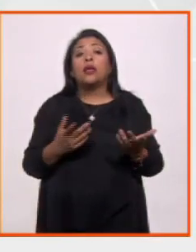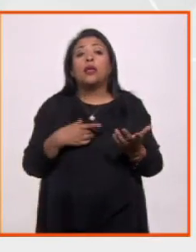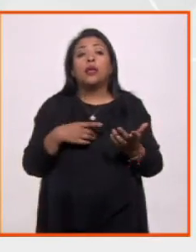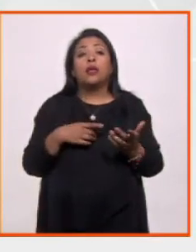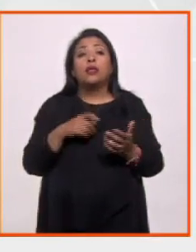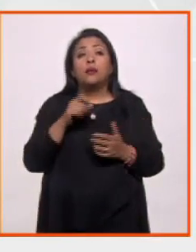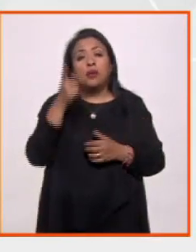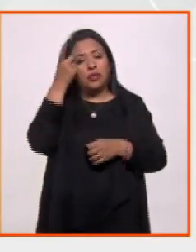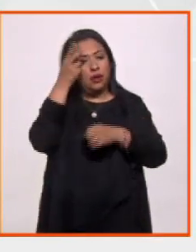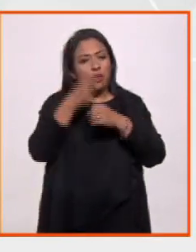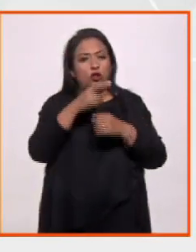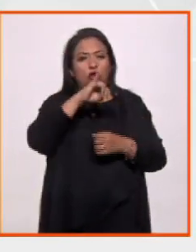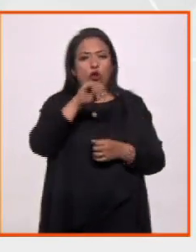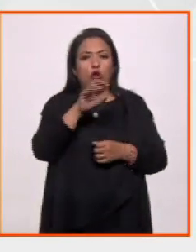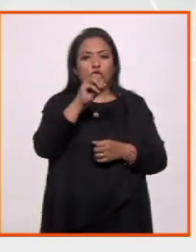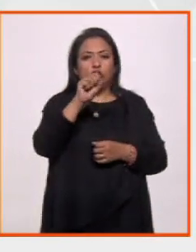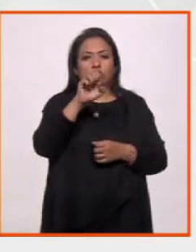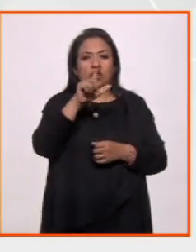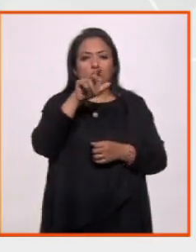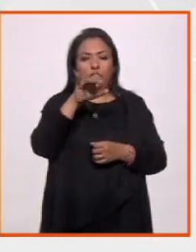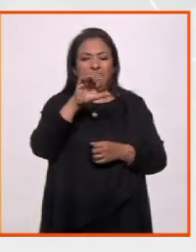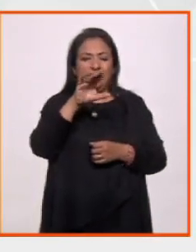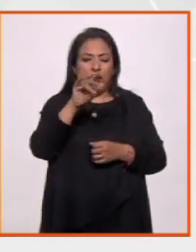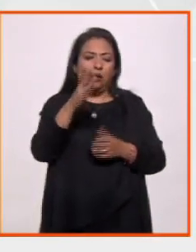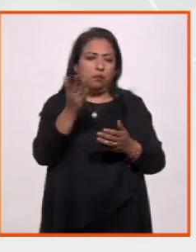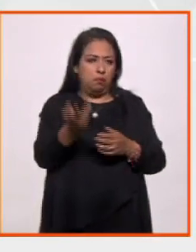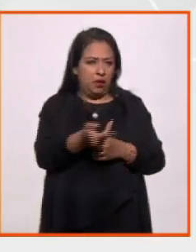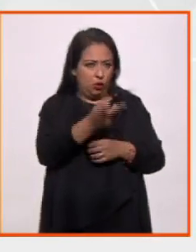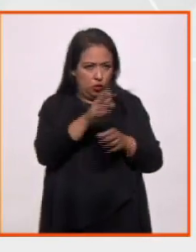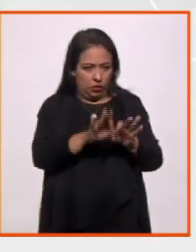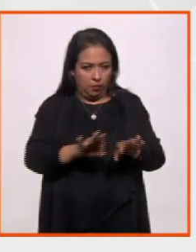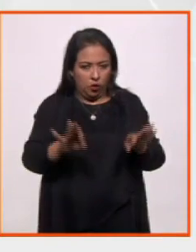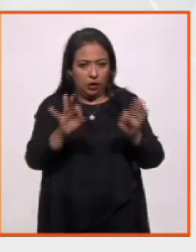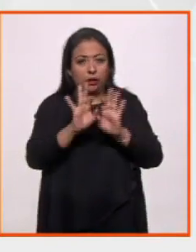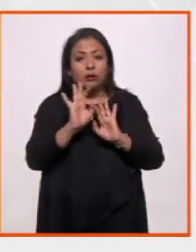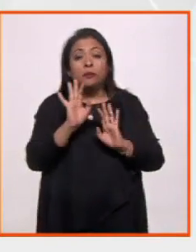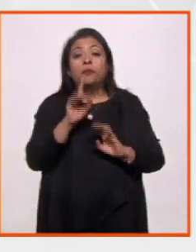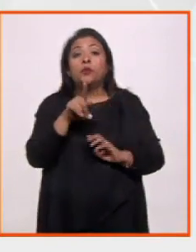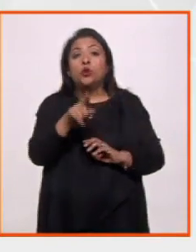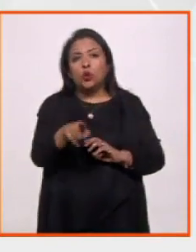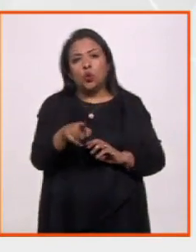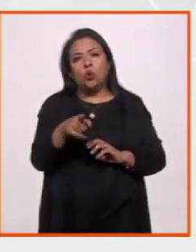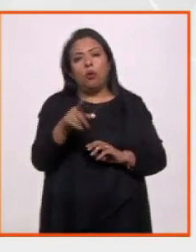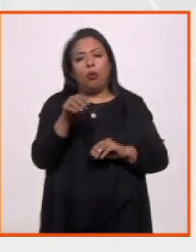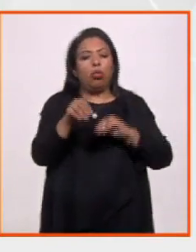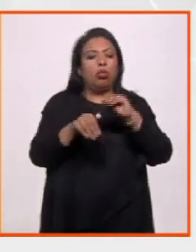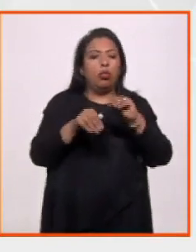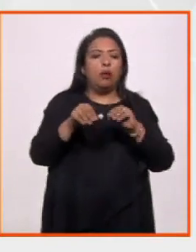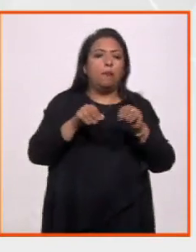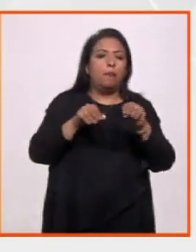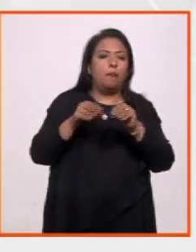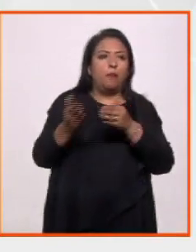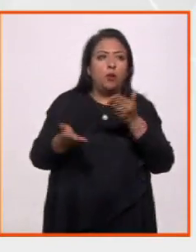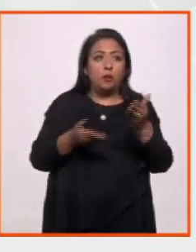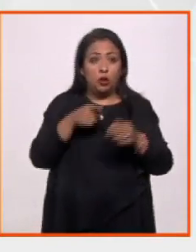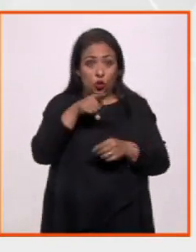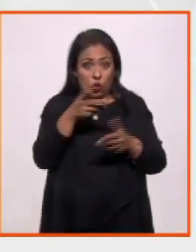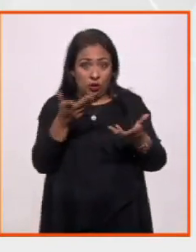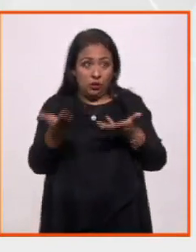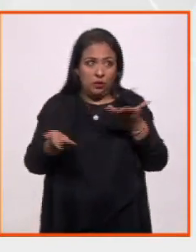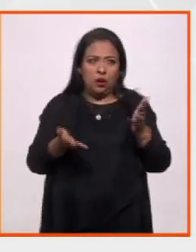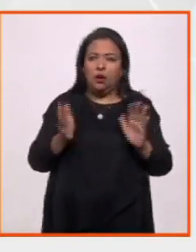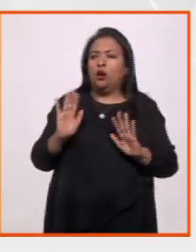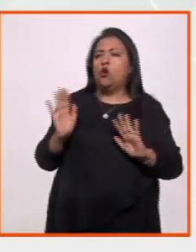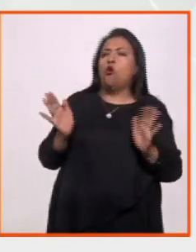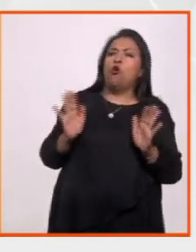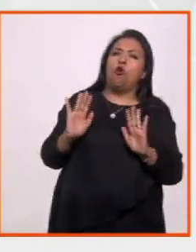dirección de José Luis Castillo. Ahora, una pregunta también importante, por supuesto, eres el coreógrafo de esto, ¿vas a bailar? No.